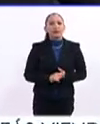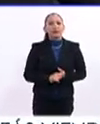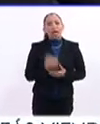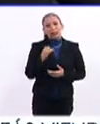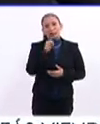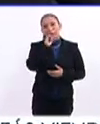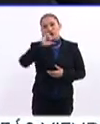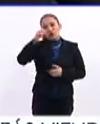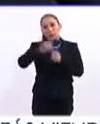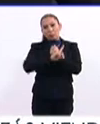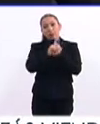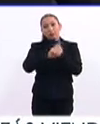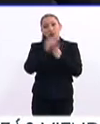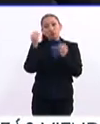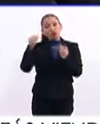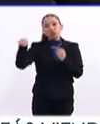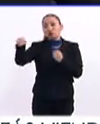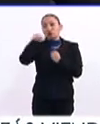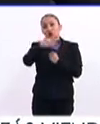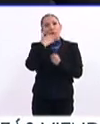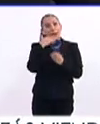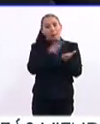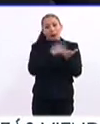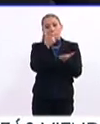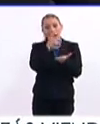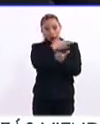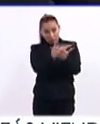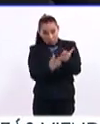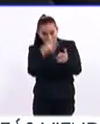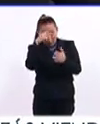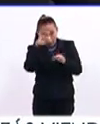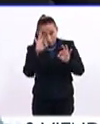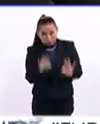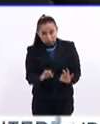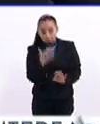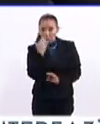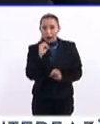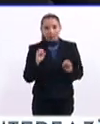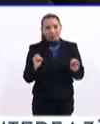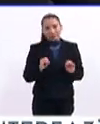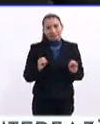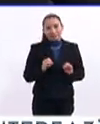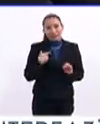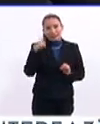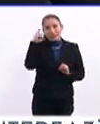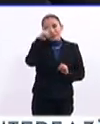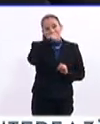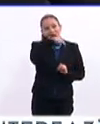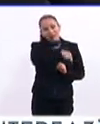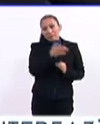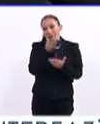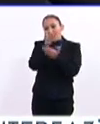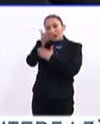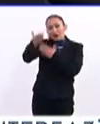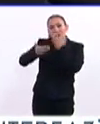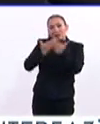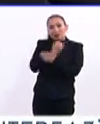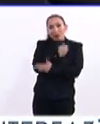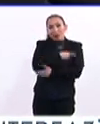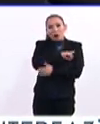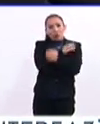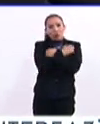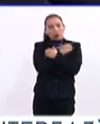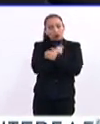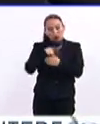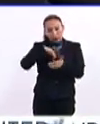Y otro problema es que muchos de ellos no tienen documentos que los registren como mexicanos. Entonces es difícil para ellos acceder a servicios de salud y educación.